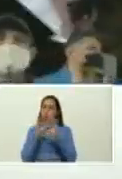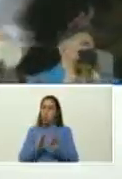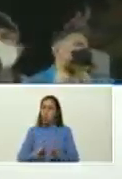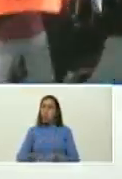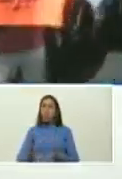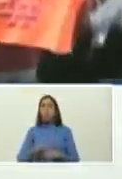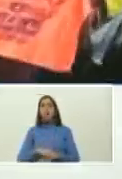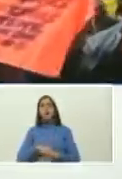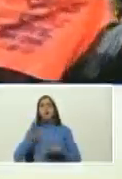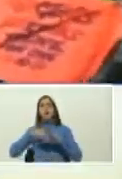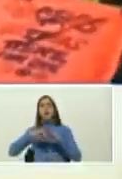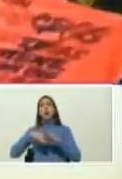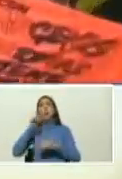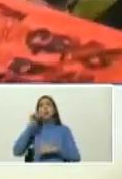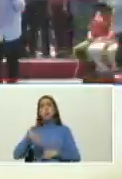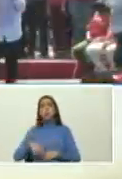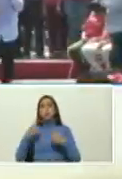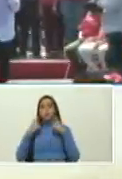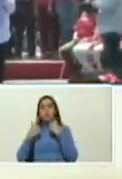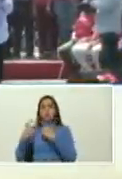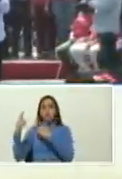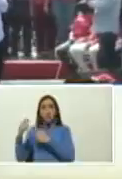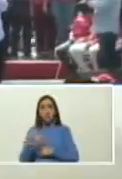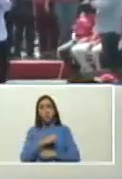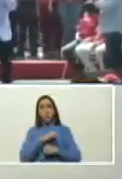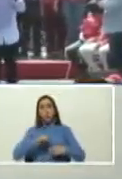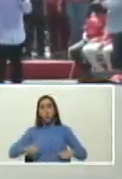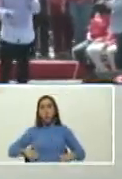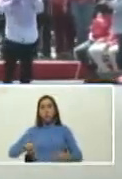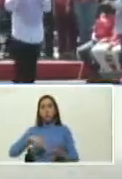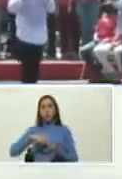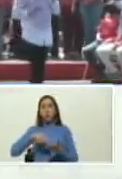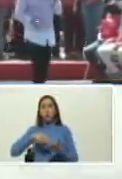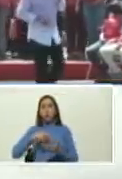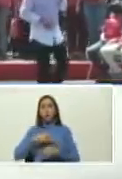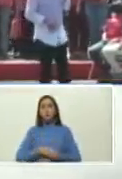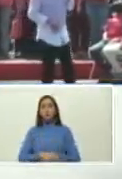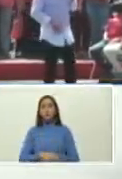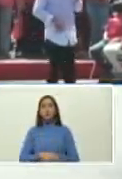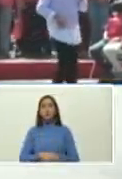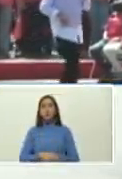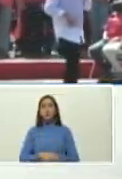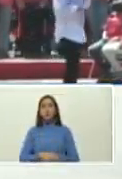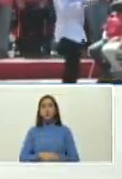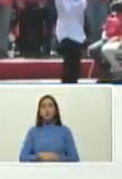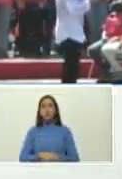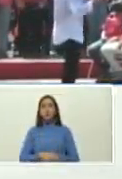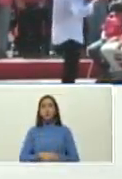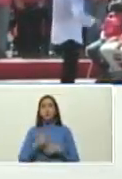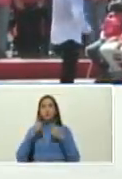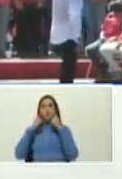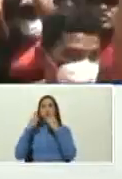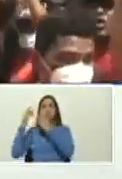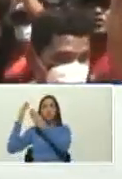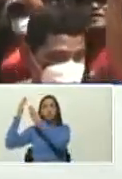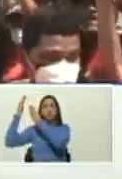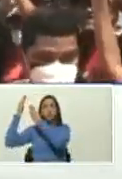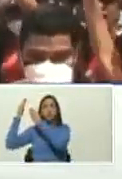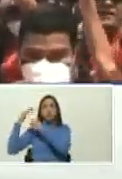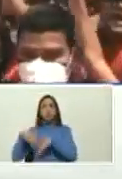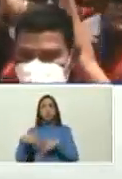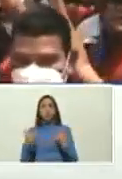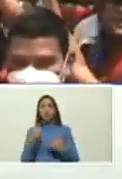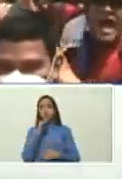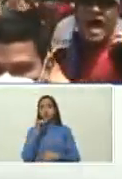manos mire ese acto en Huarico de acción democrática bailando Joropo ahí está mire quién es este